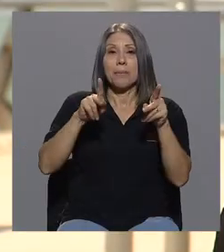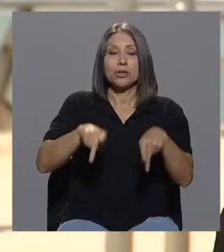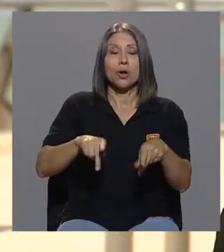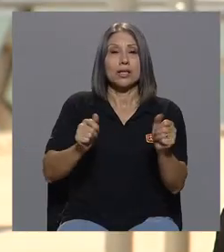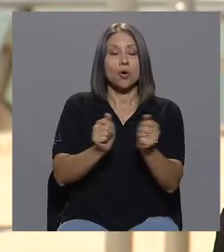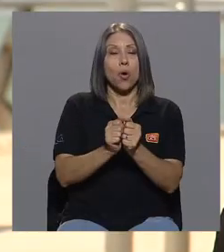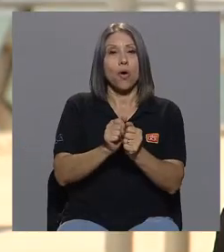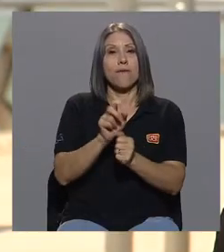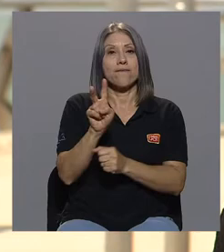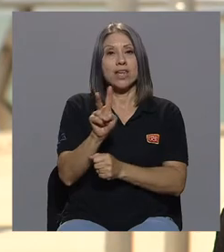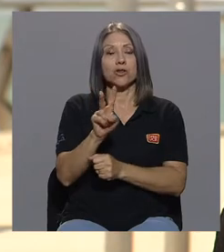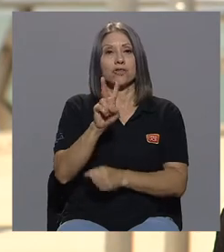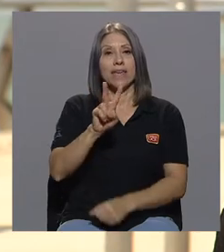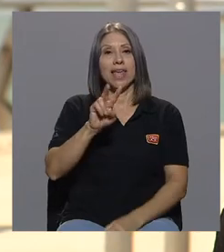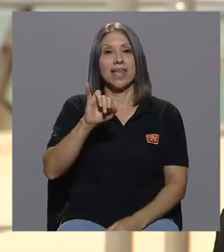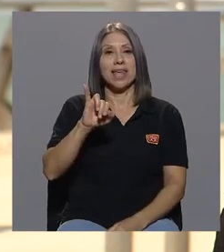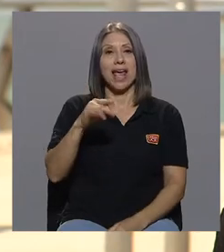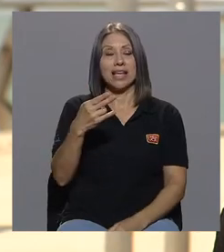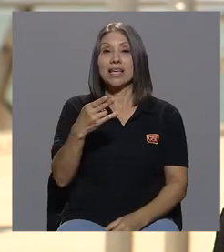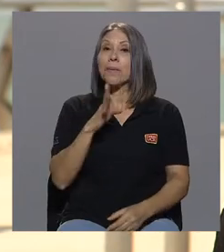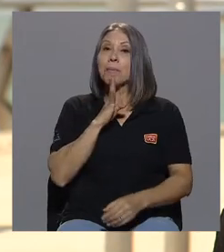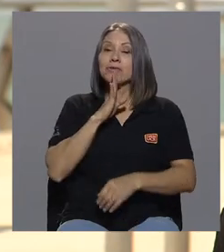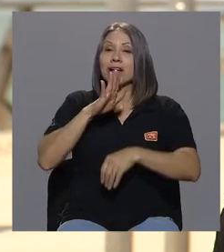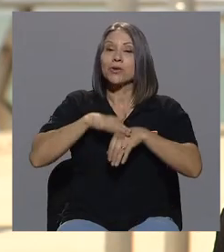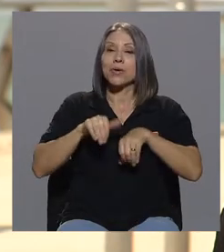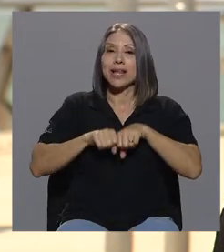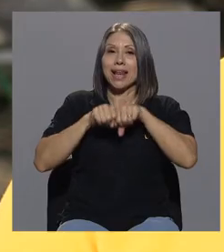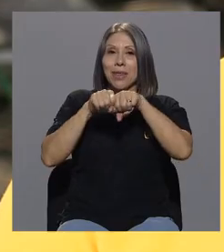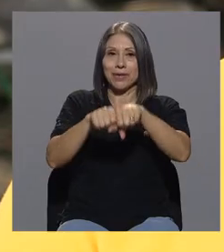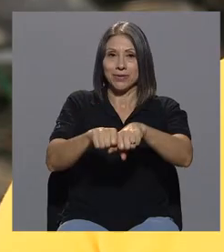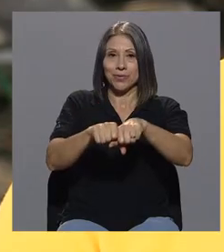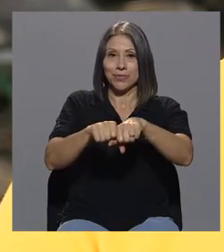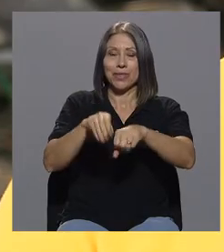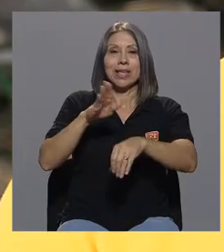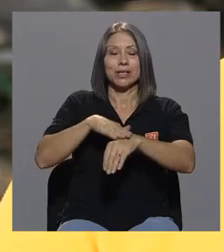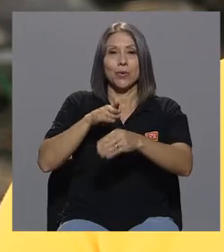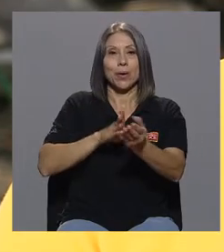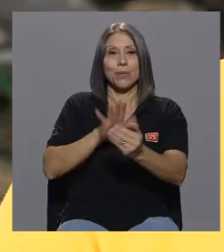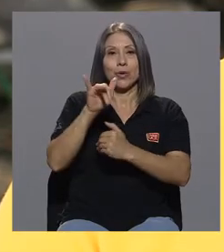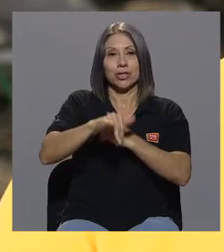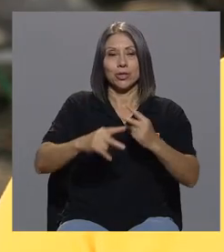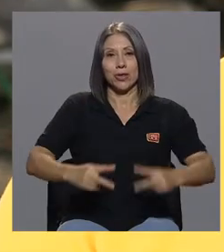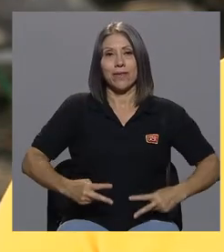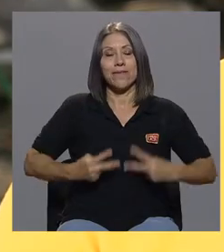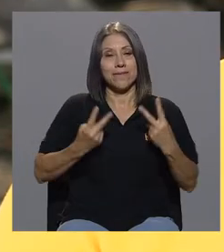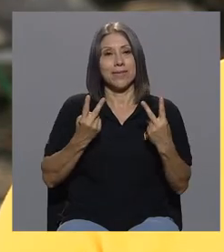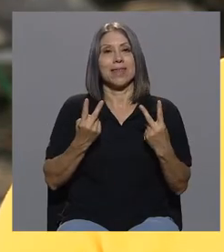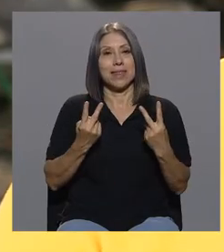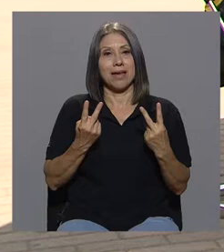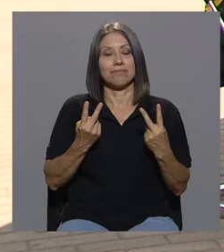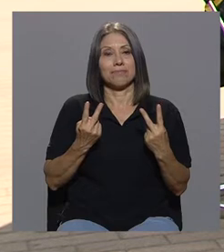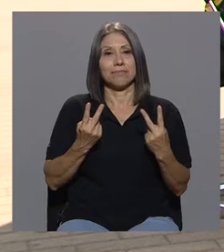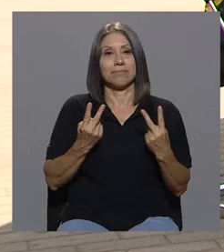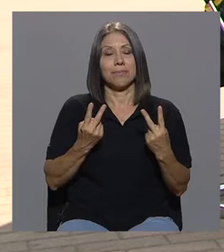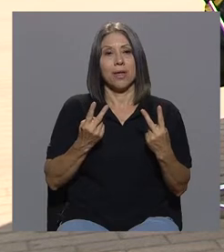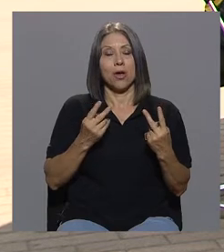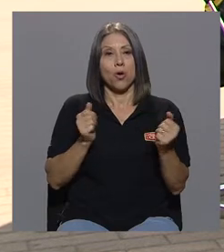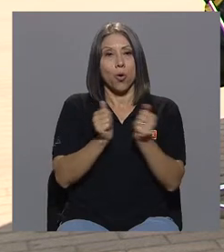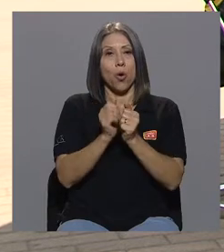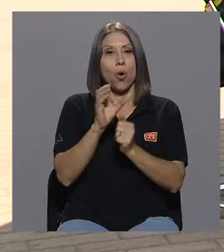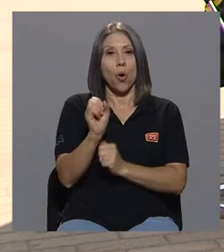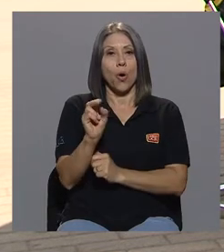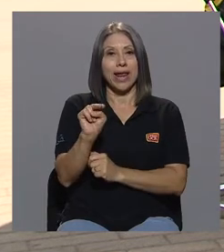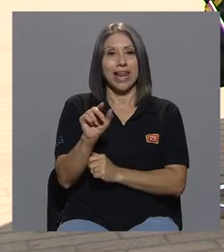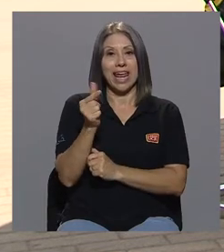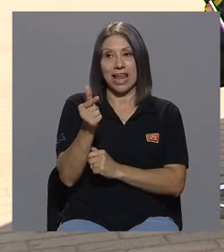vamos a hablar un poquito de la graduación y de su proyecto de vida en torno a una ONG que viene liderando